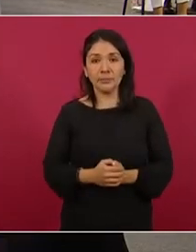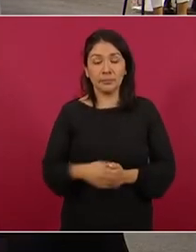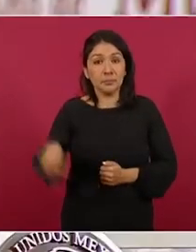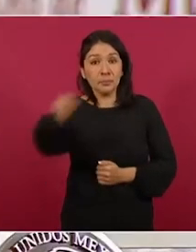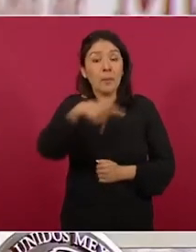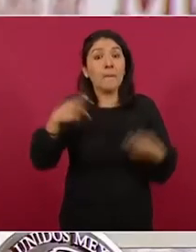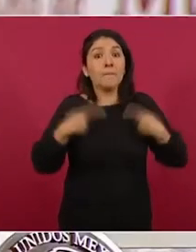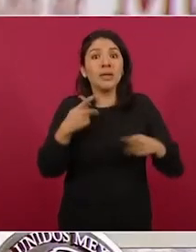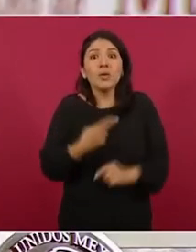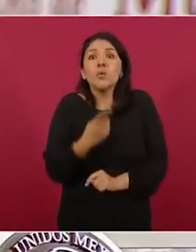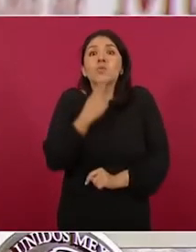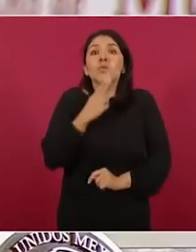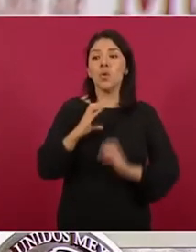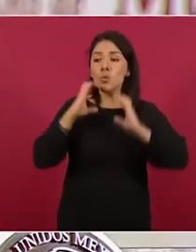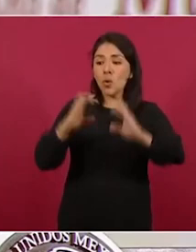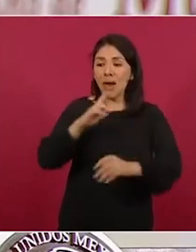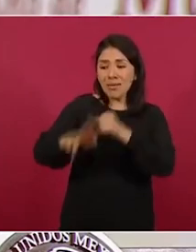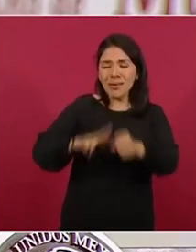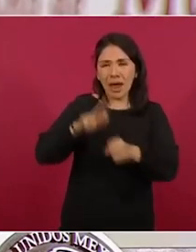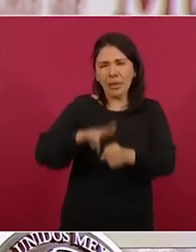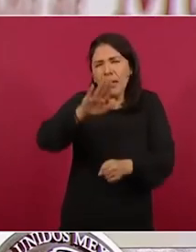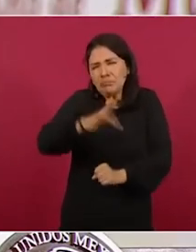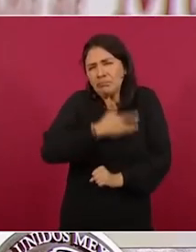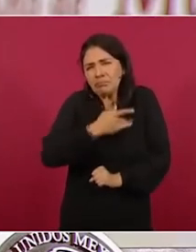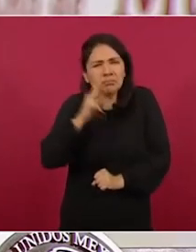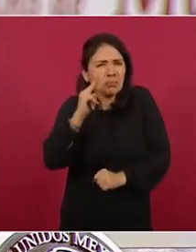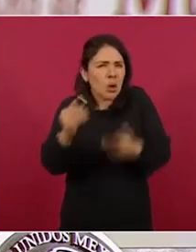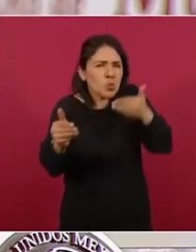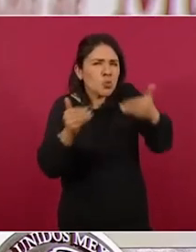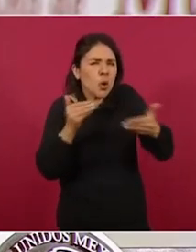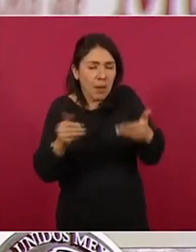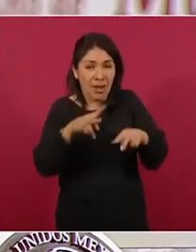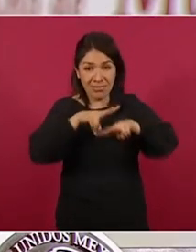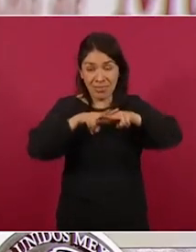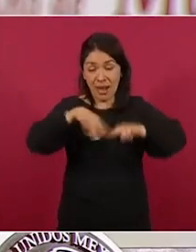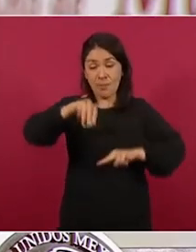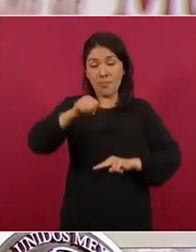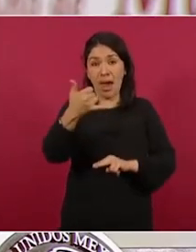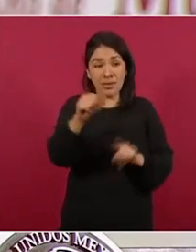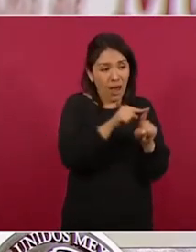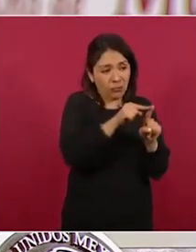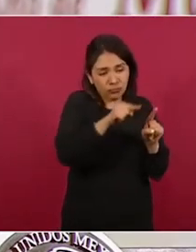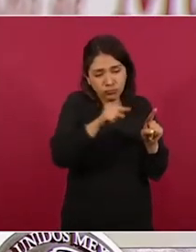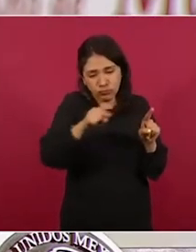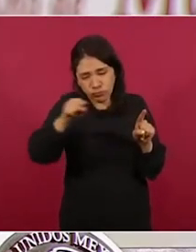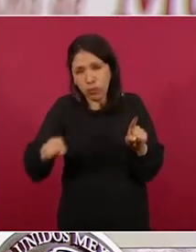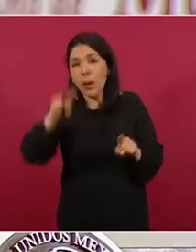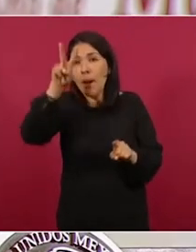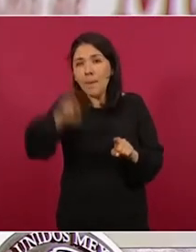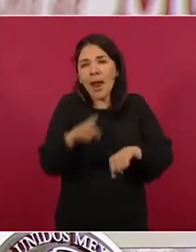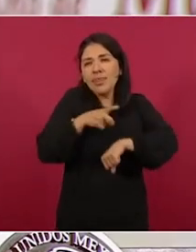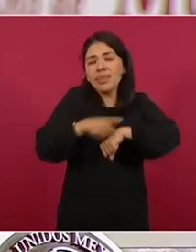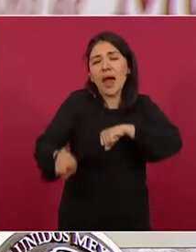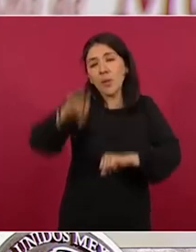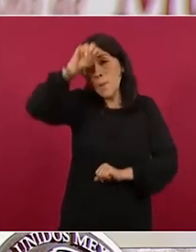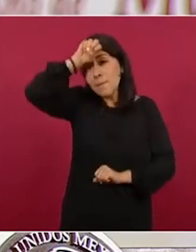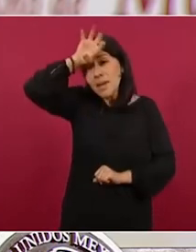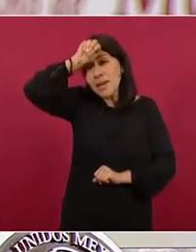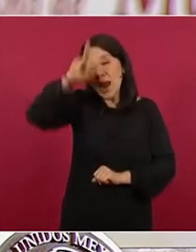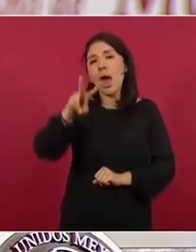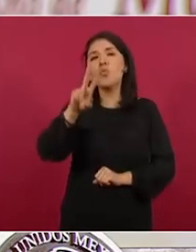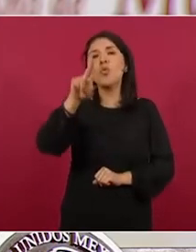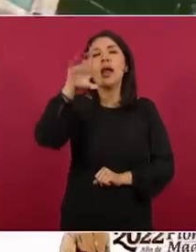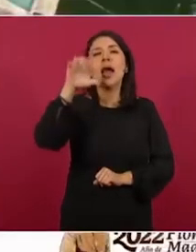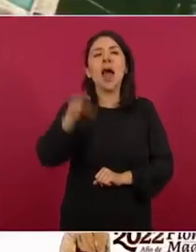ambientalistas para que comparen la brecha del Tren Maya y el daño de la minera Vulcán de